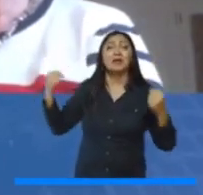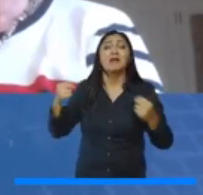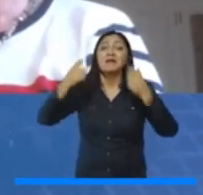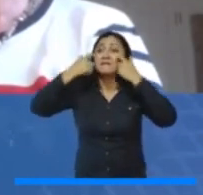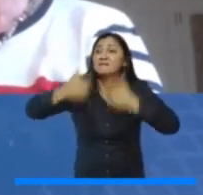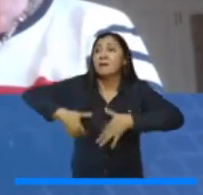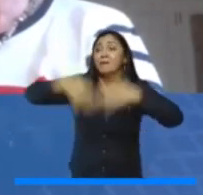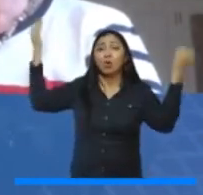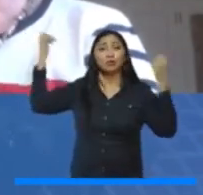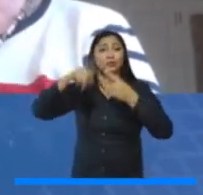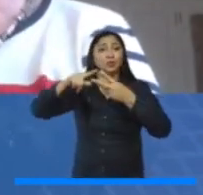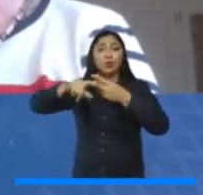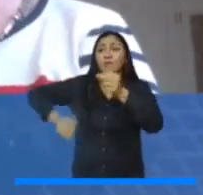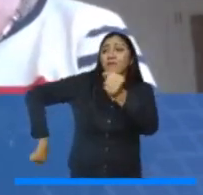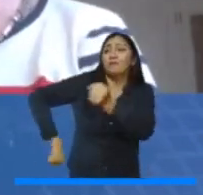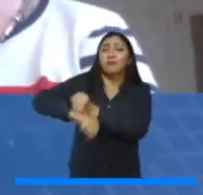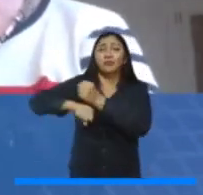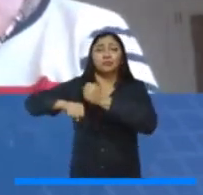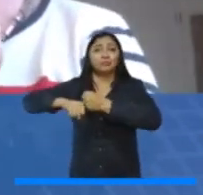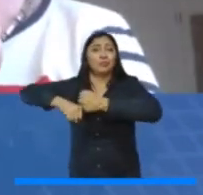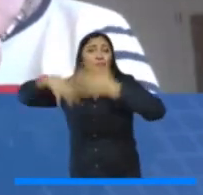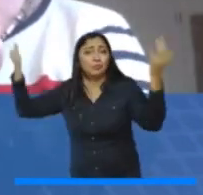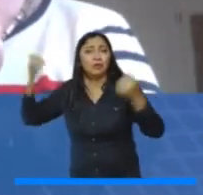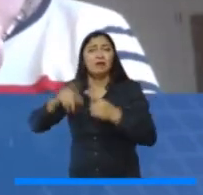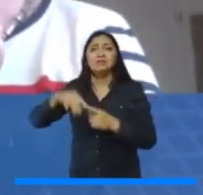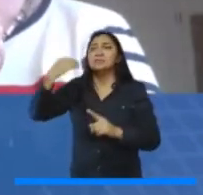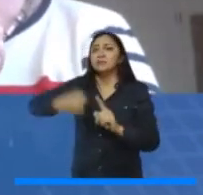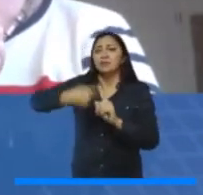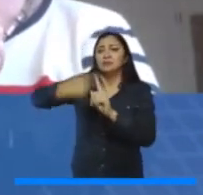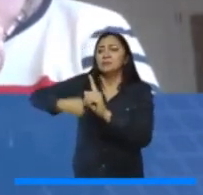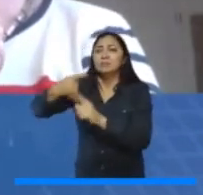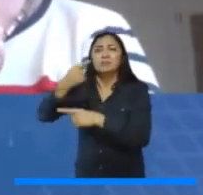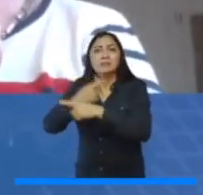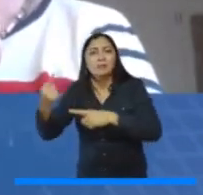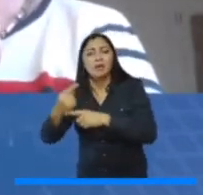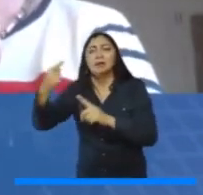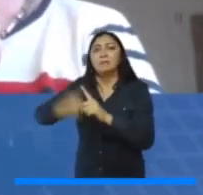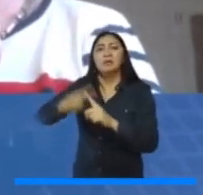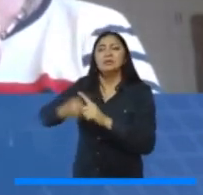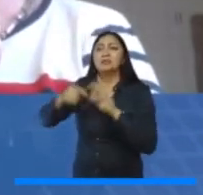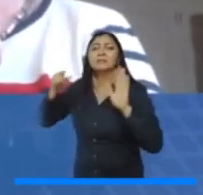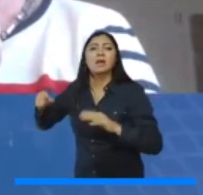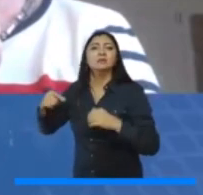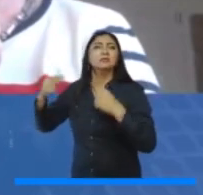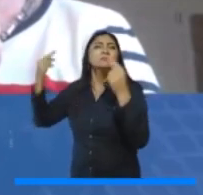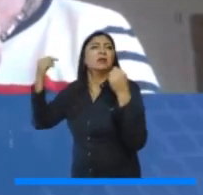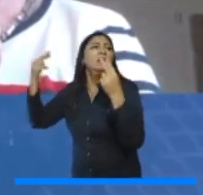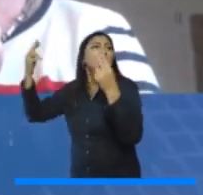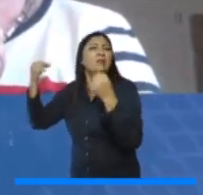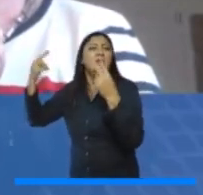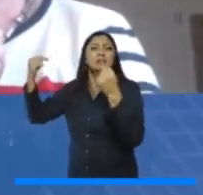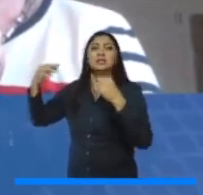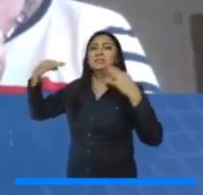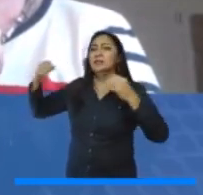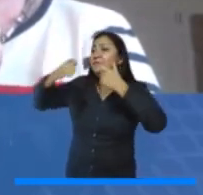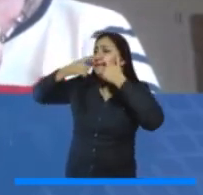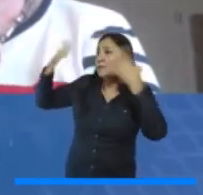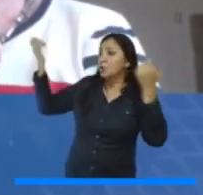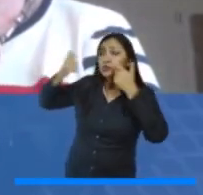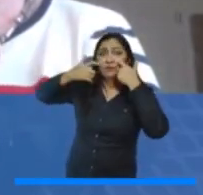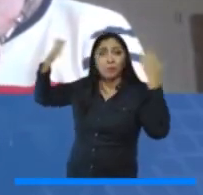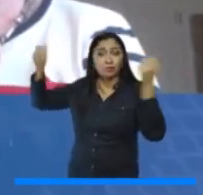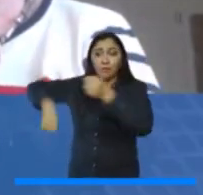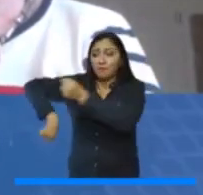fútbol europeo, que dura semanas y meses hablando de ello, que de un científico. O del esfuerzo que hace una